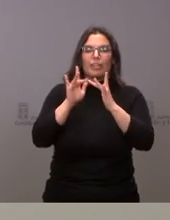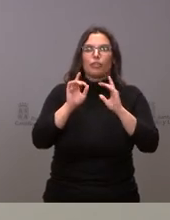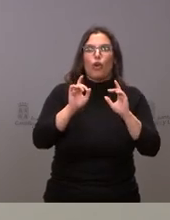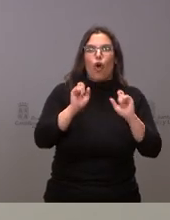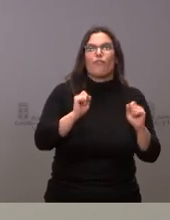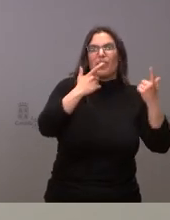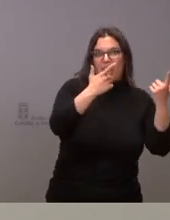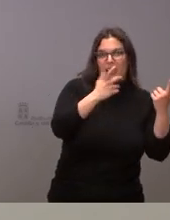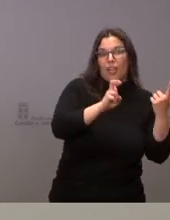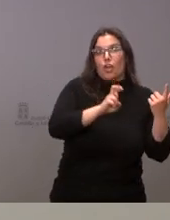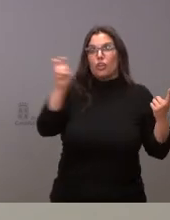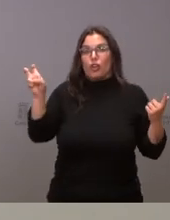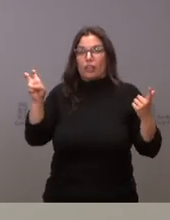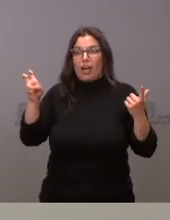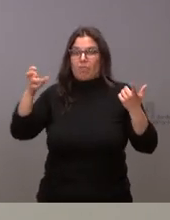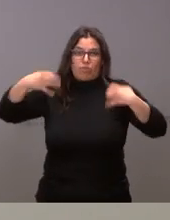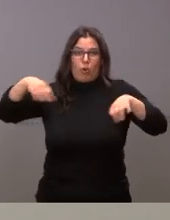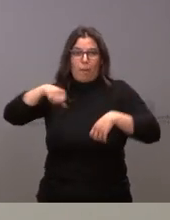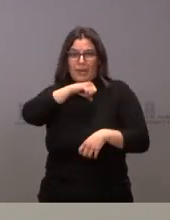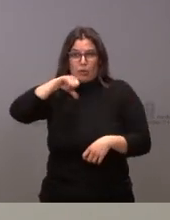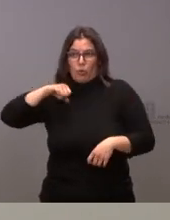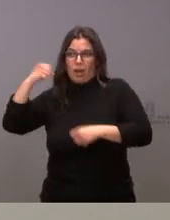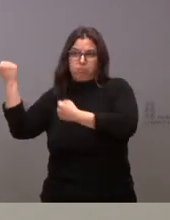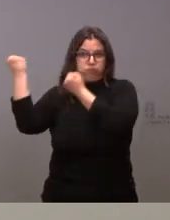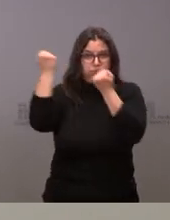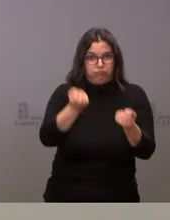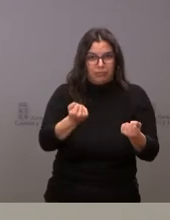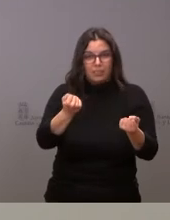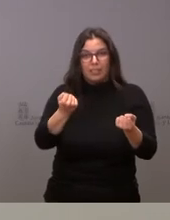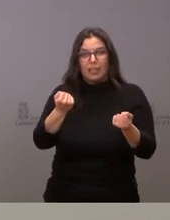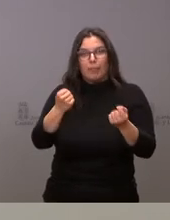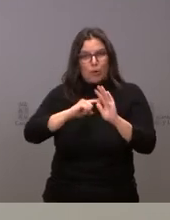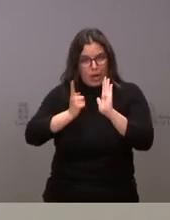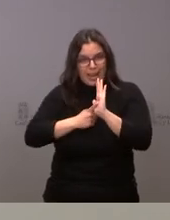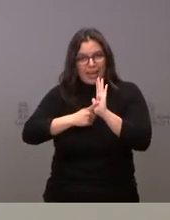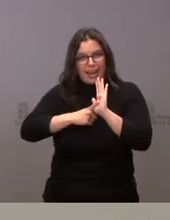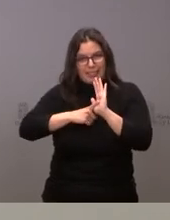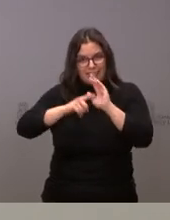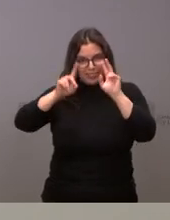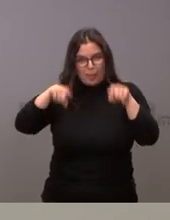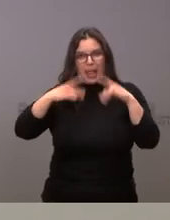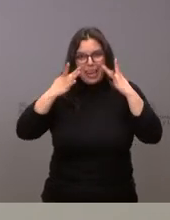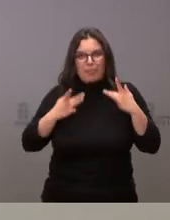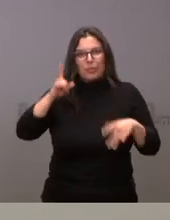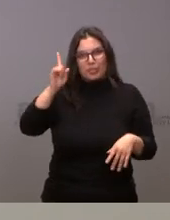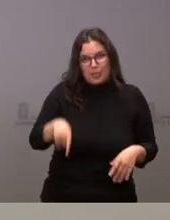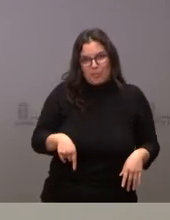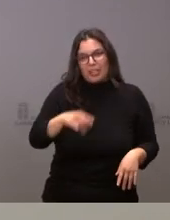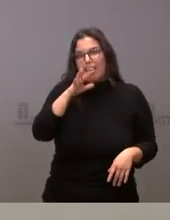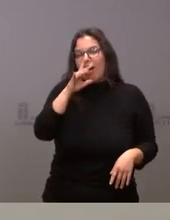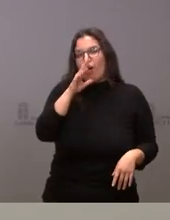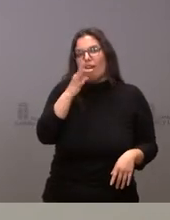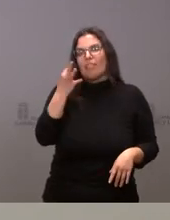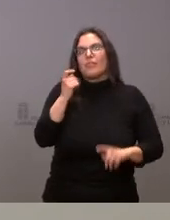y otras de forma informal pero que igualmente legal porque lógicamente ahora lo que corresponderá es